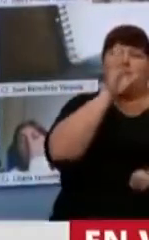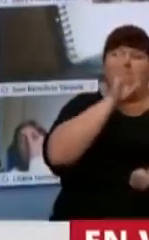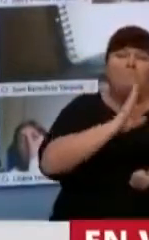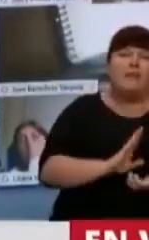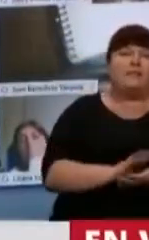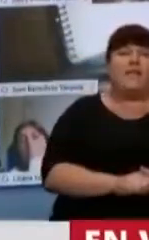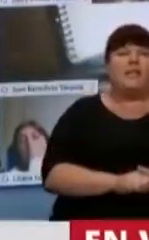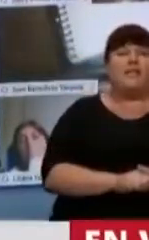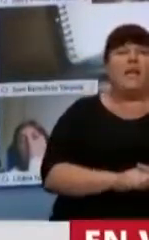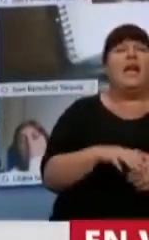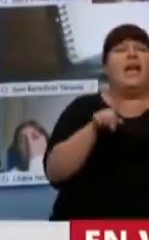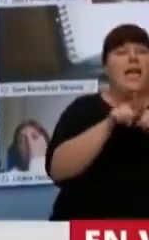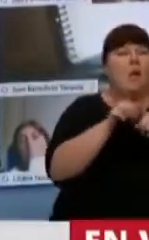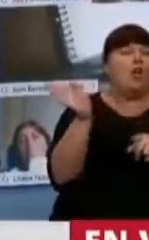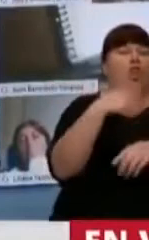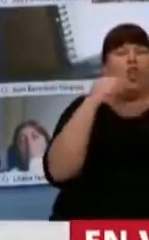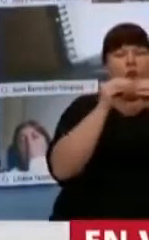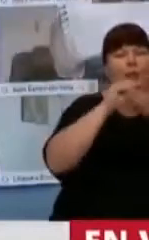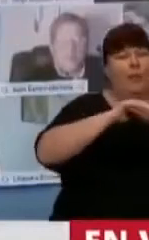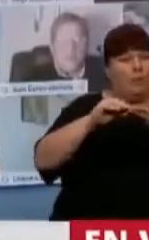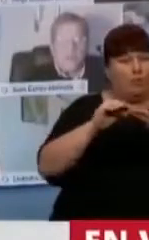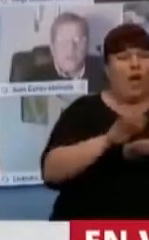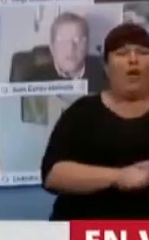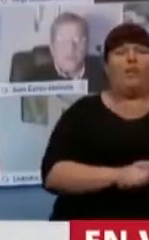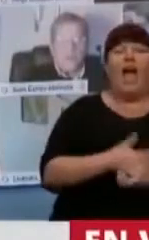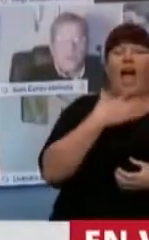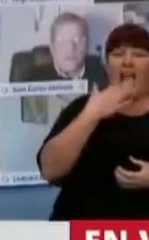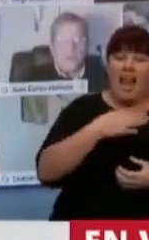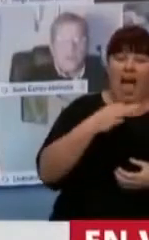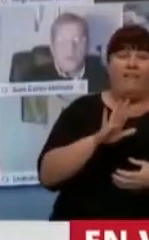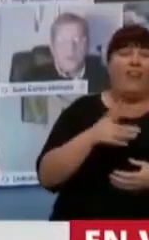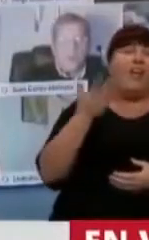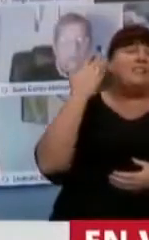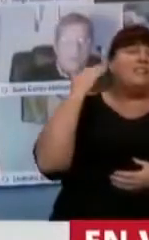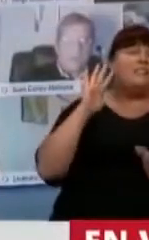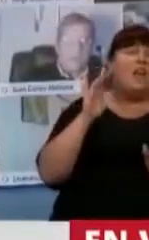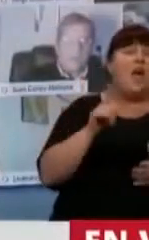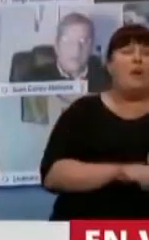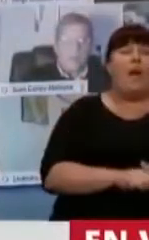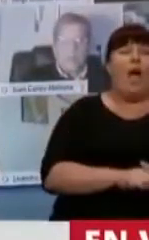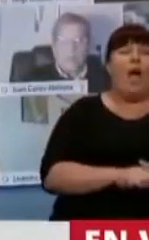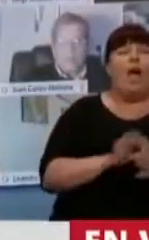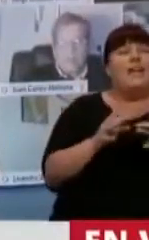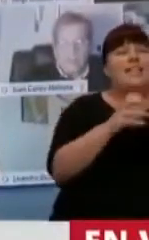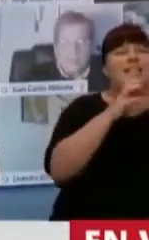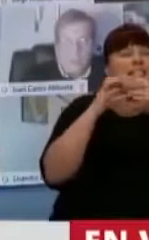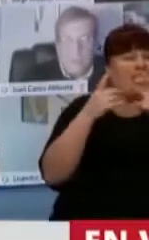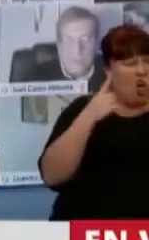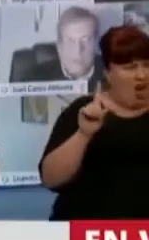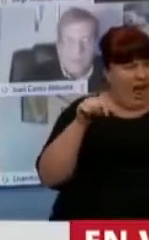paciencia. Lo mismo a todos mis pares. La verdad, venimos de una sesión